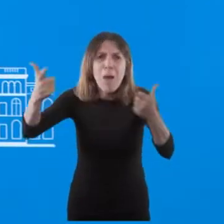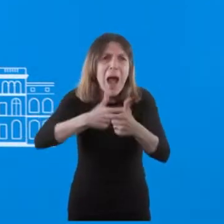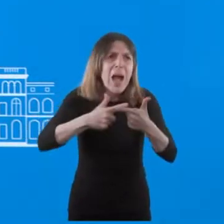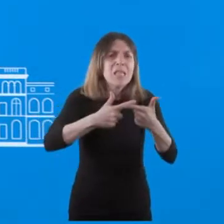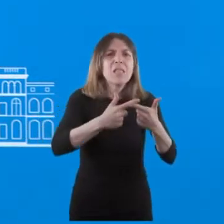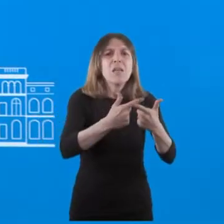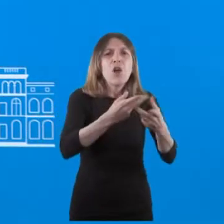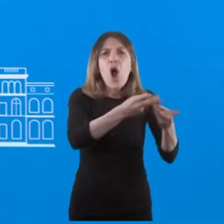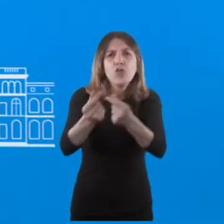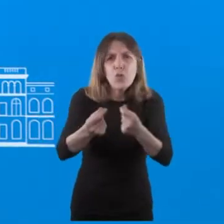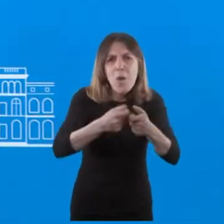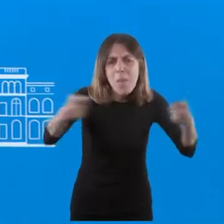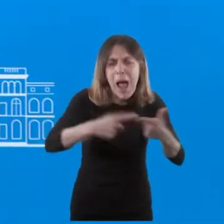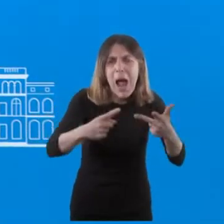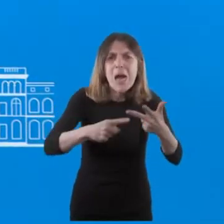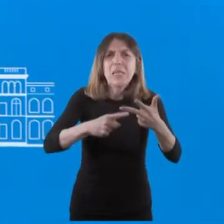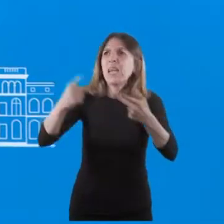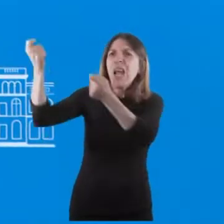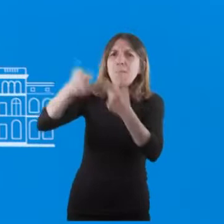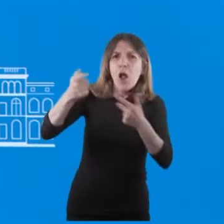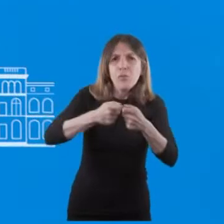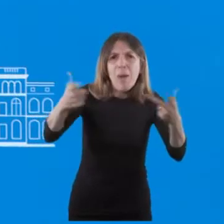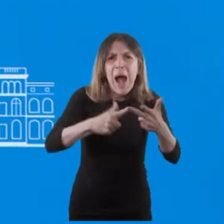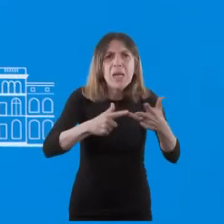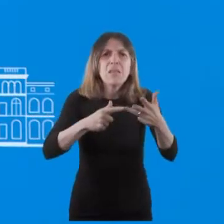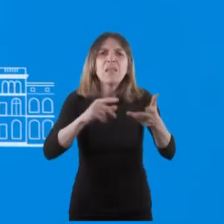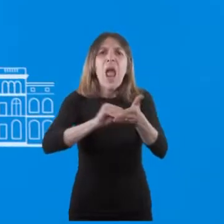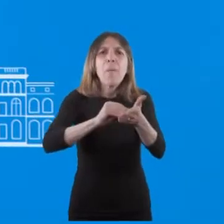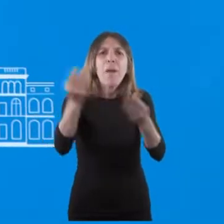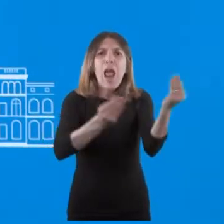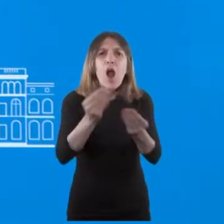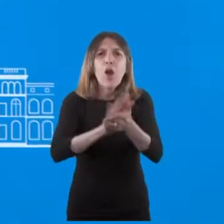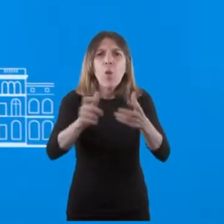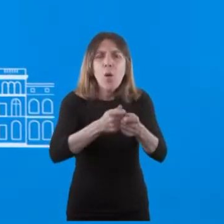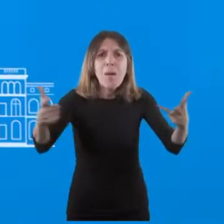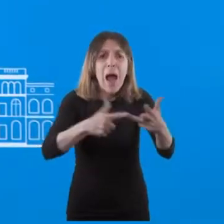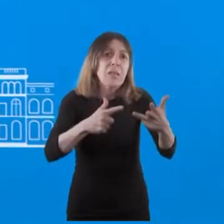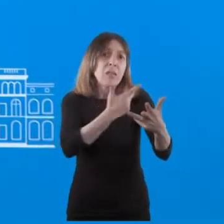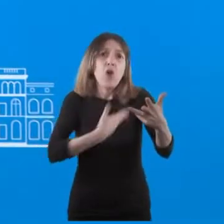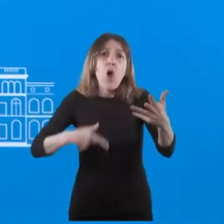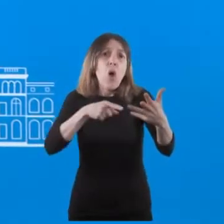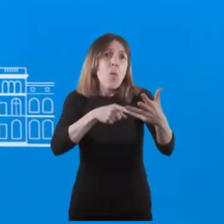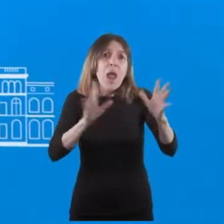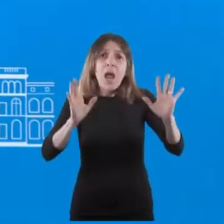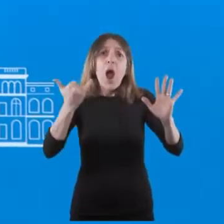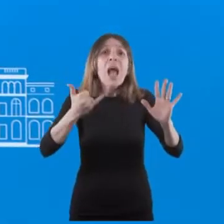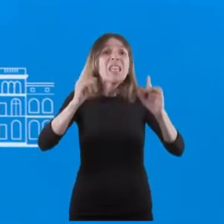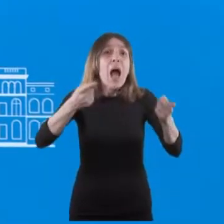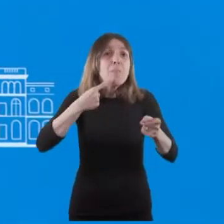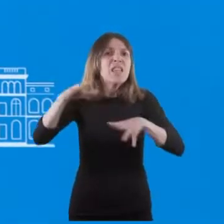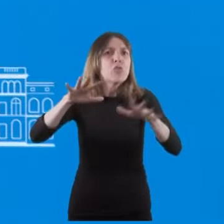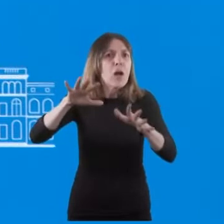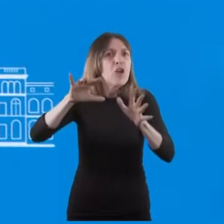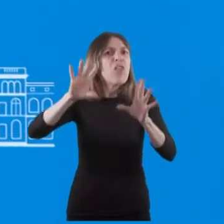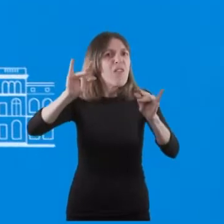las importaciones, la generación de empleo. Entonces, en ese contexto lo que el gobierno está, y en un contexto internacional complejo,